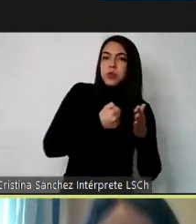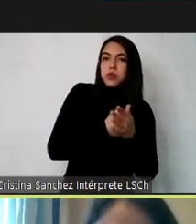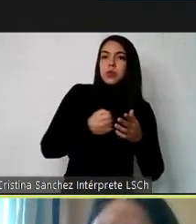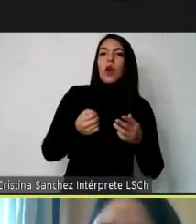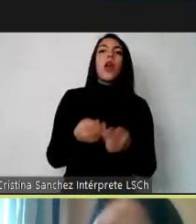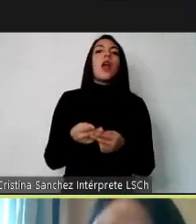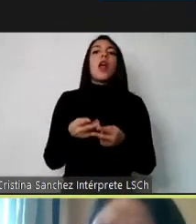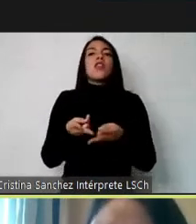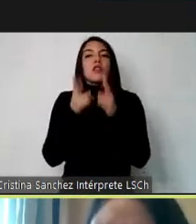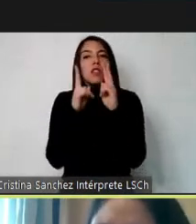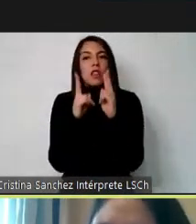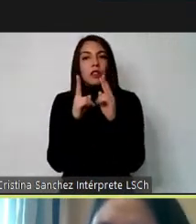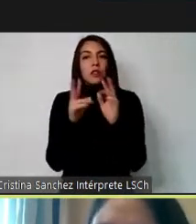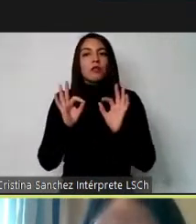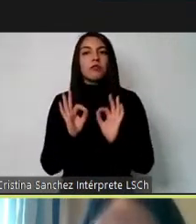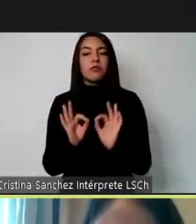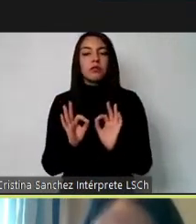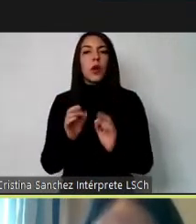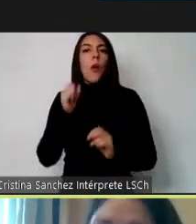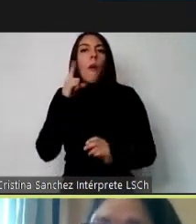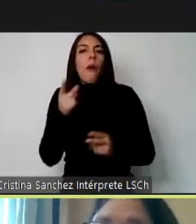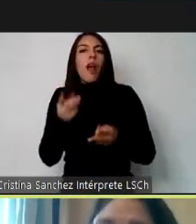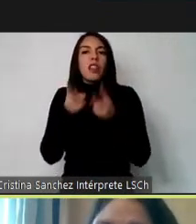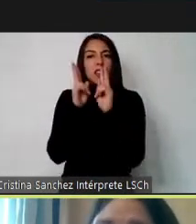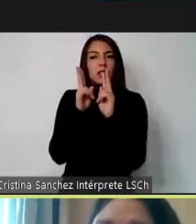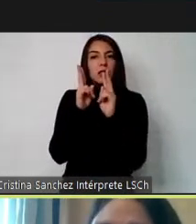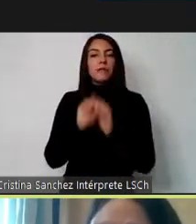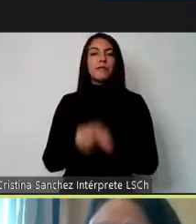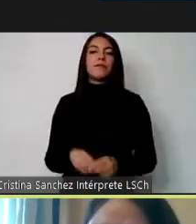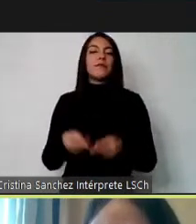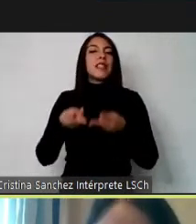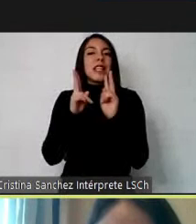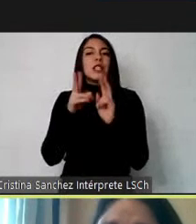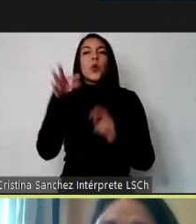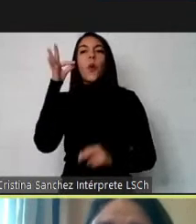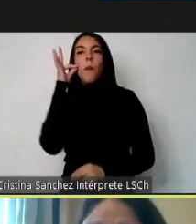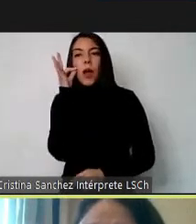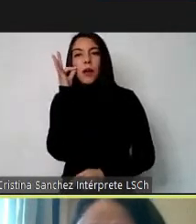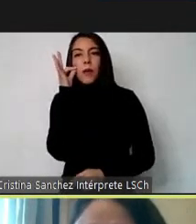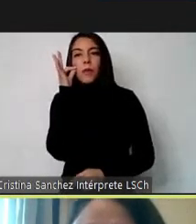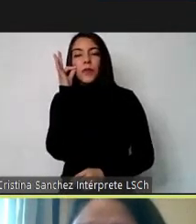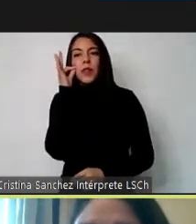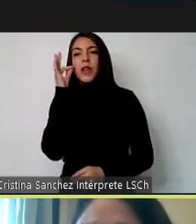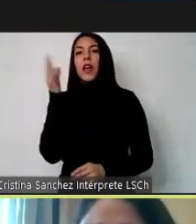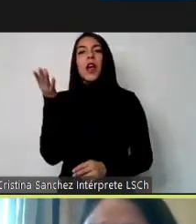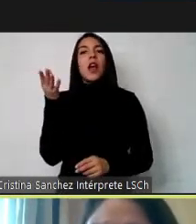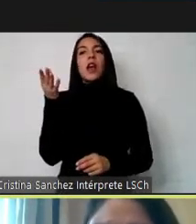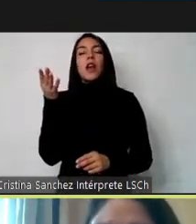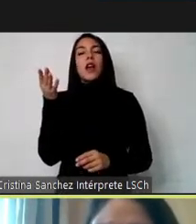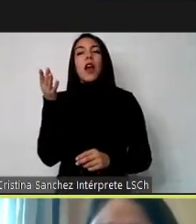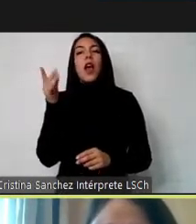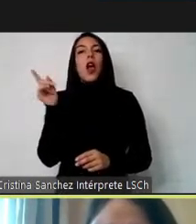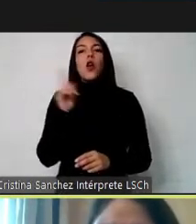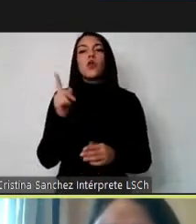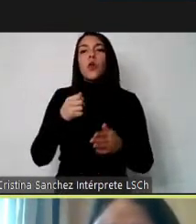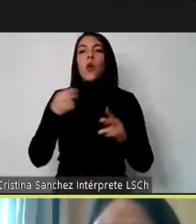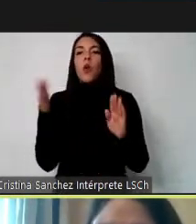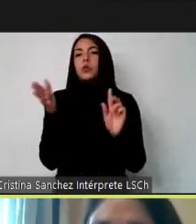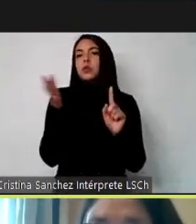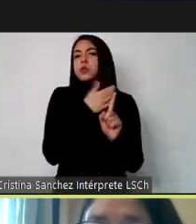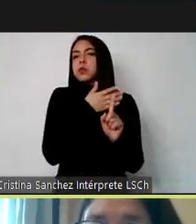derechos. ¿Y qué derechos, dirán algunas personas? Bueno, los derechos humanos, más allá que están asociados a la no tortura o